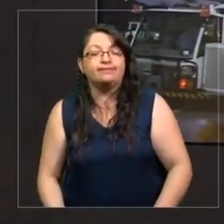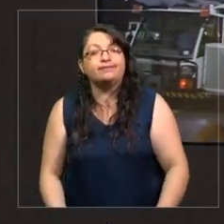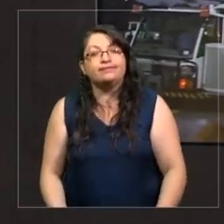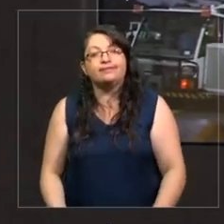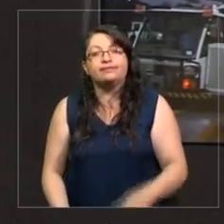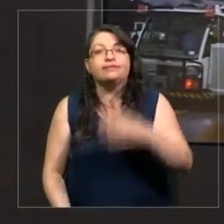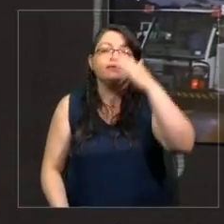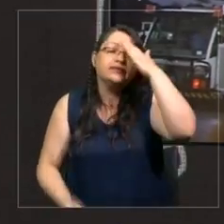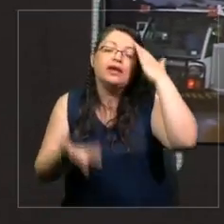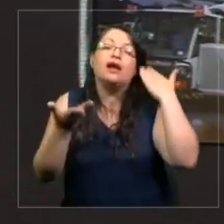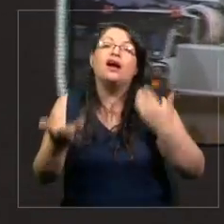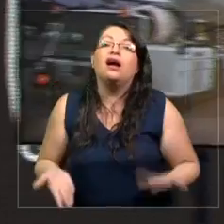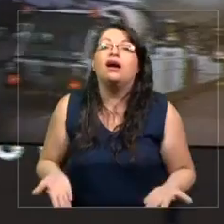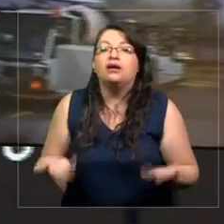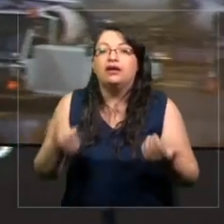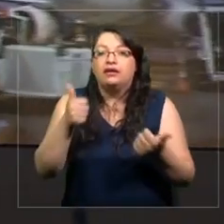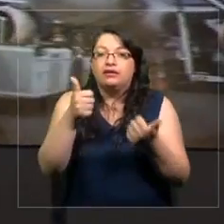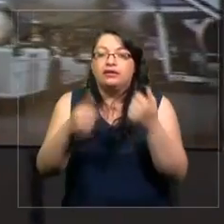Ahora bien,